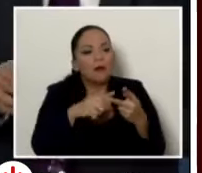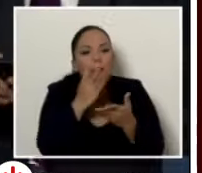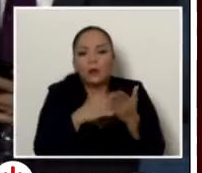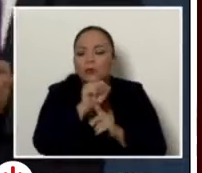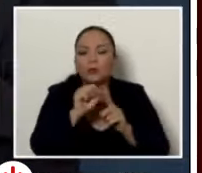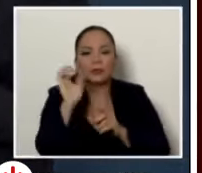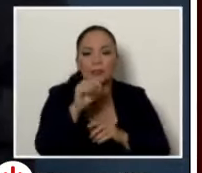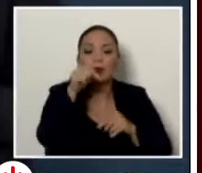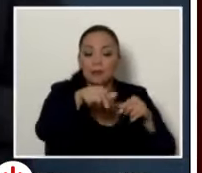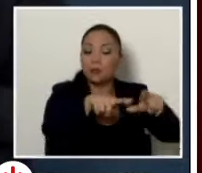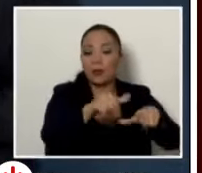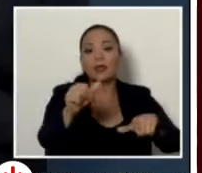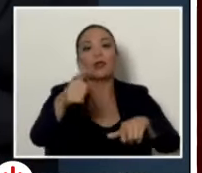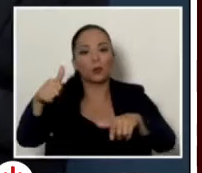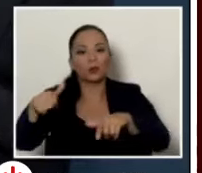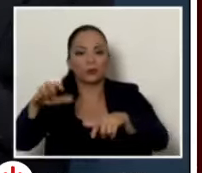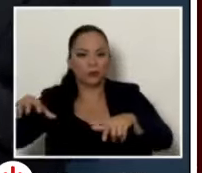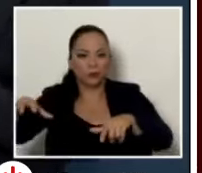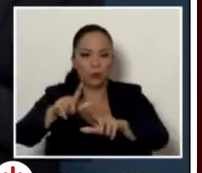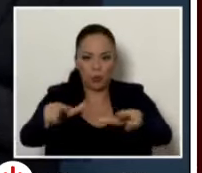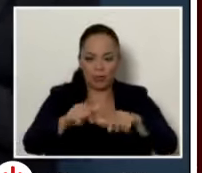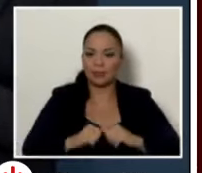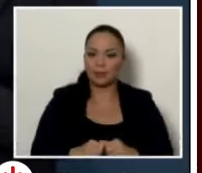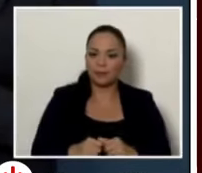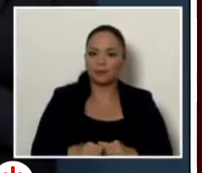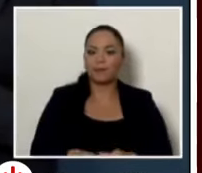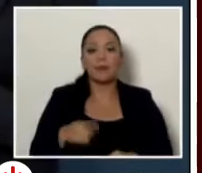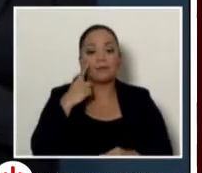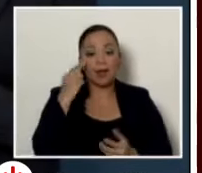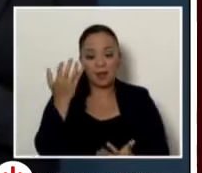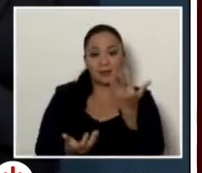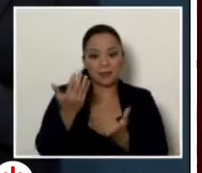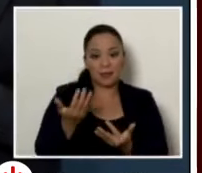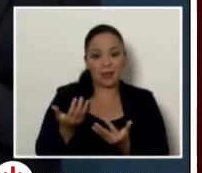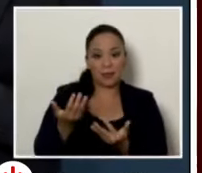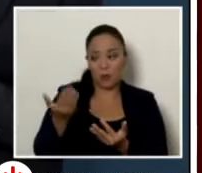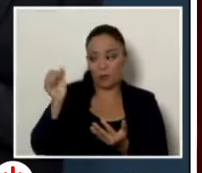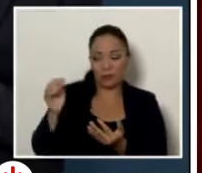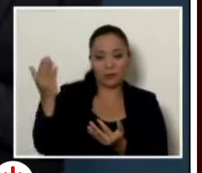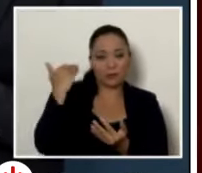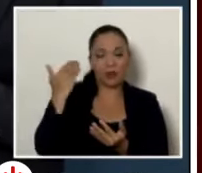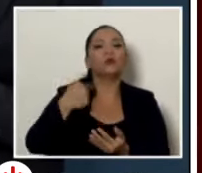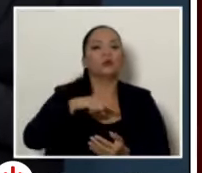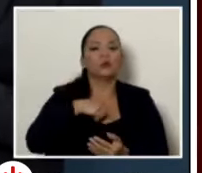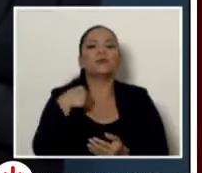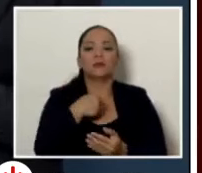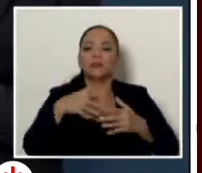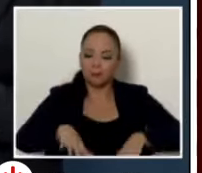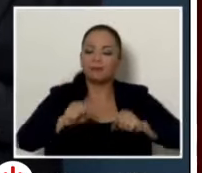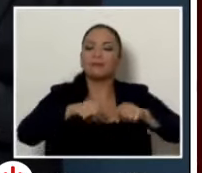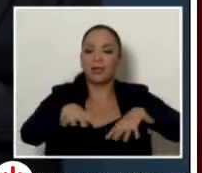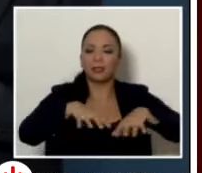este y en otros centros pero específicamente por el incendio presentado entonces estamos ya del ministerio tomando las acciones